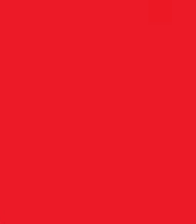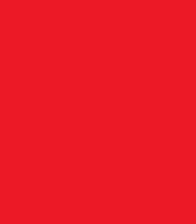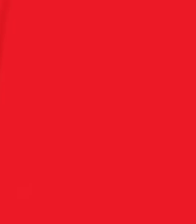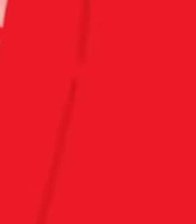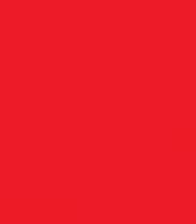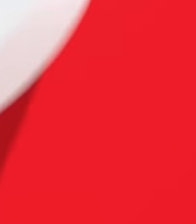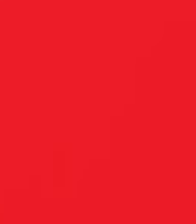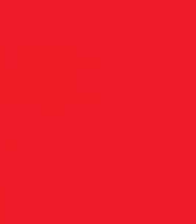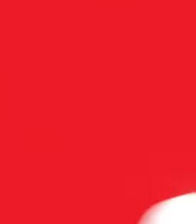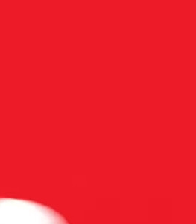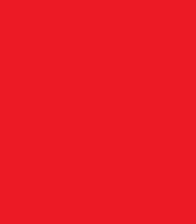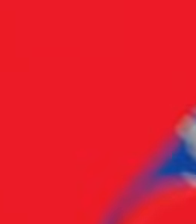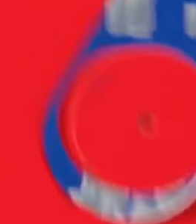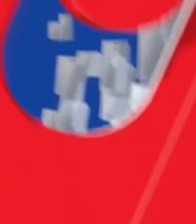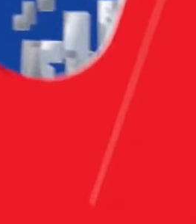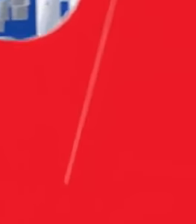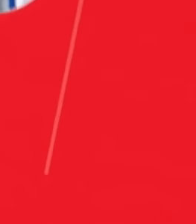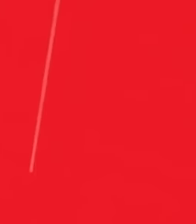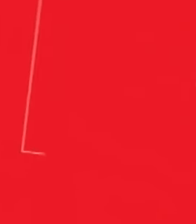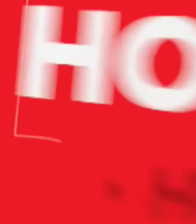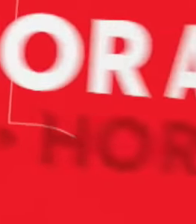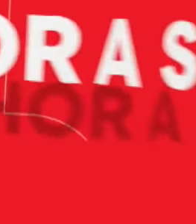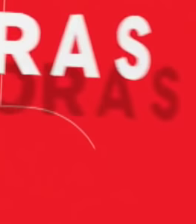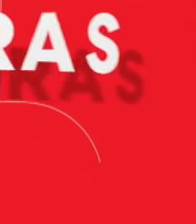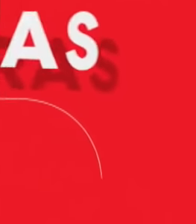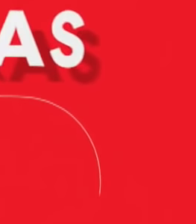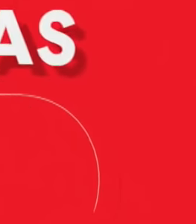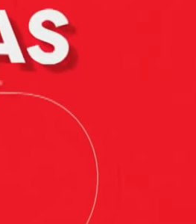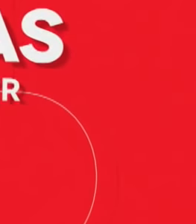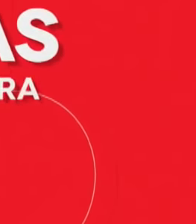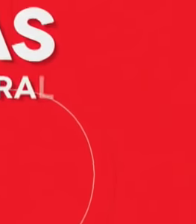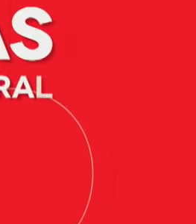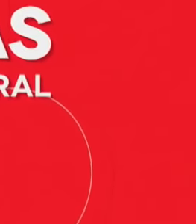24 horas central